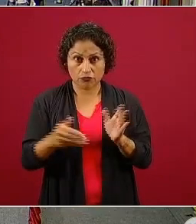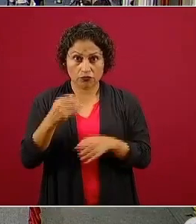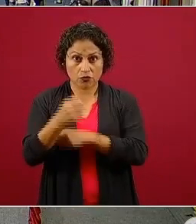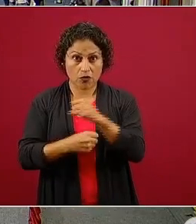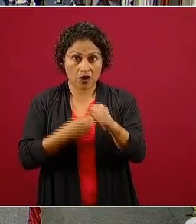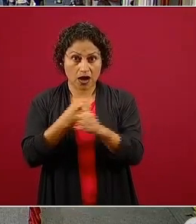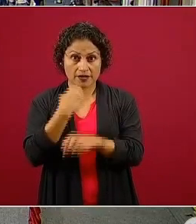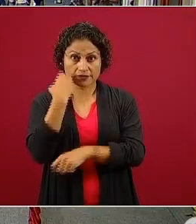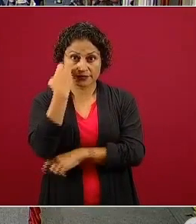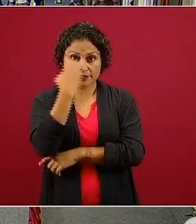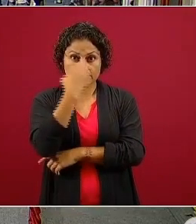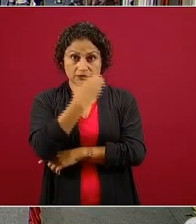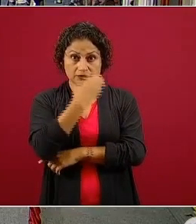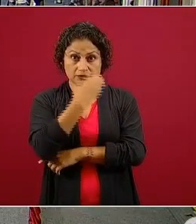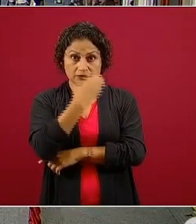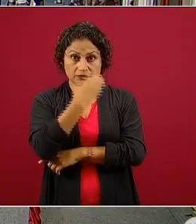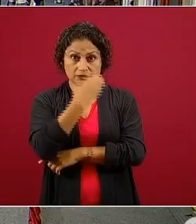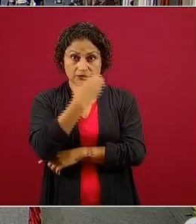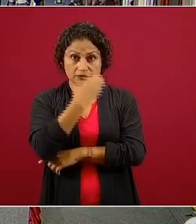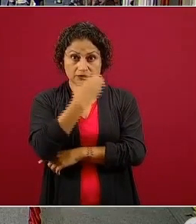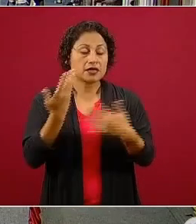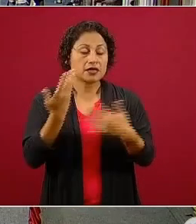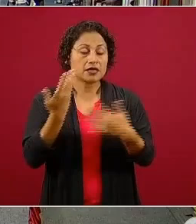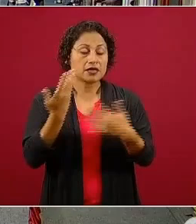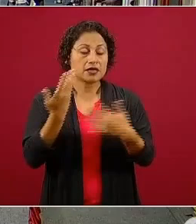pese a los problemas y a los retos